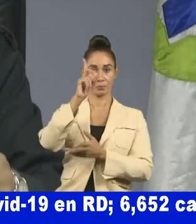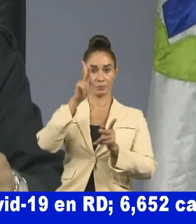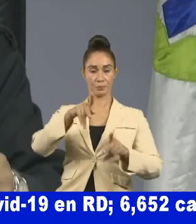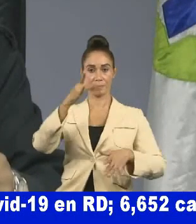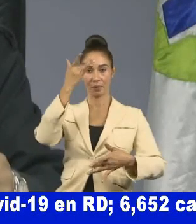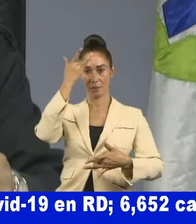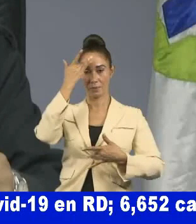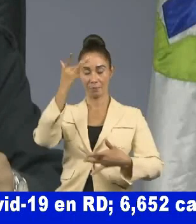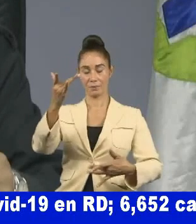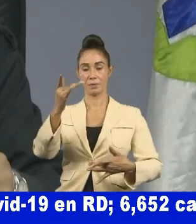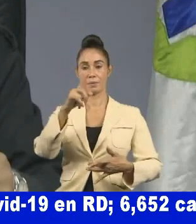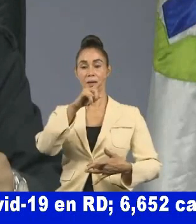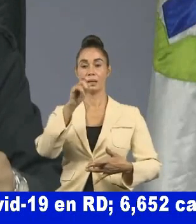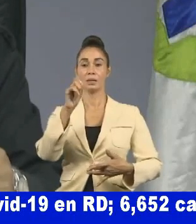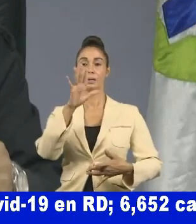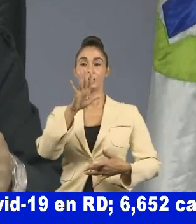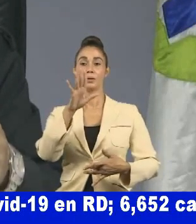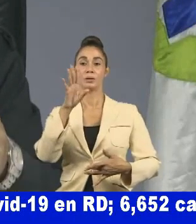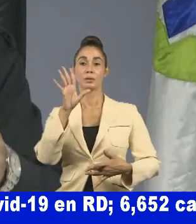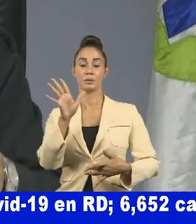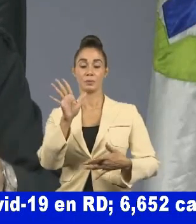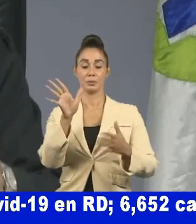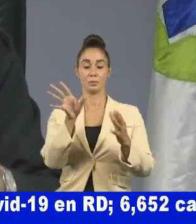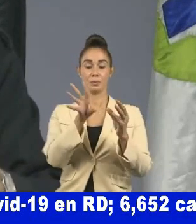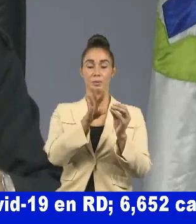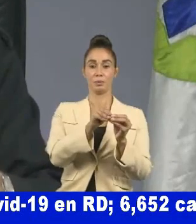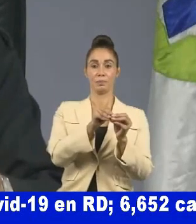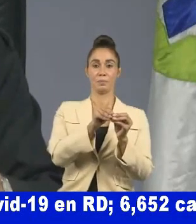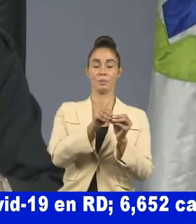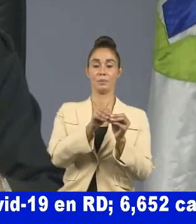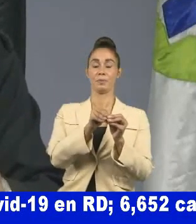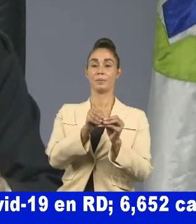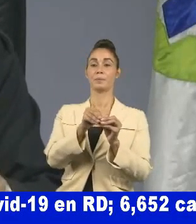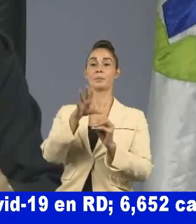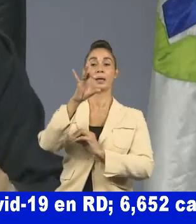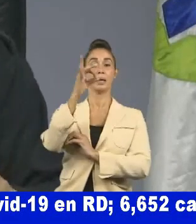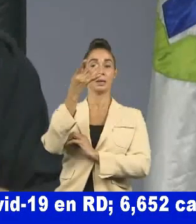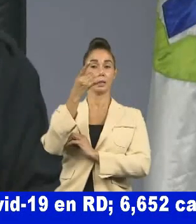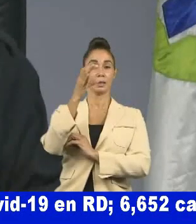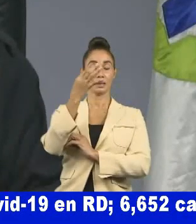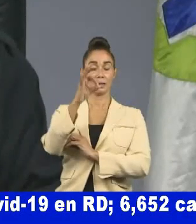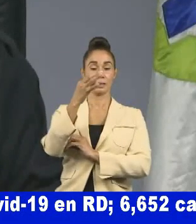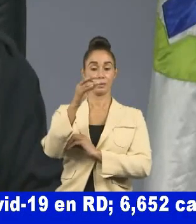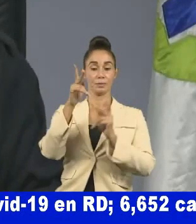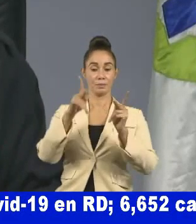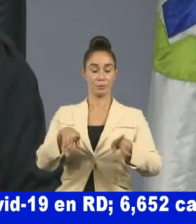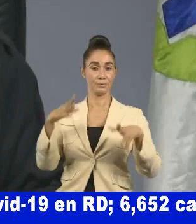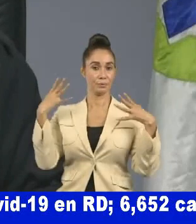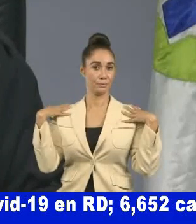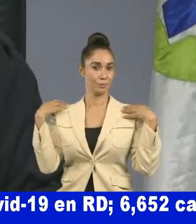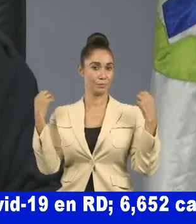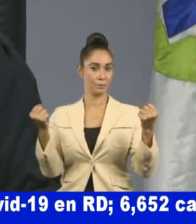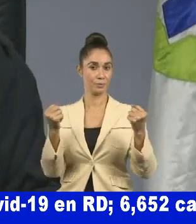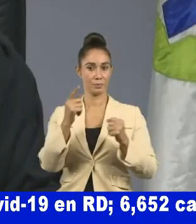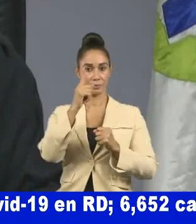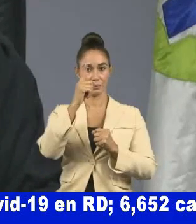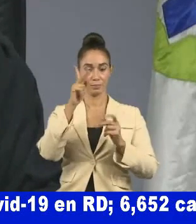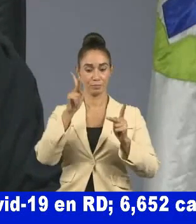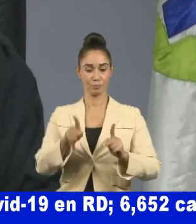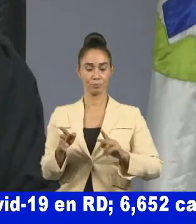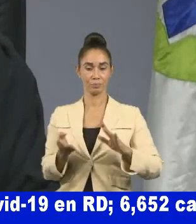caso nuevo 155 acumulados 19 recuperados 1